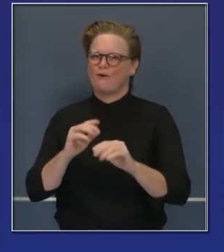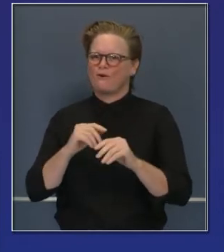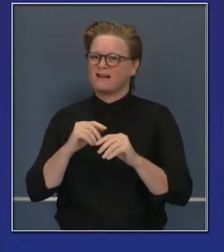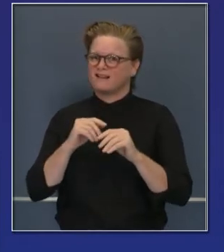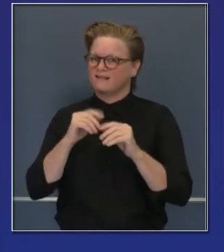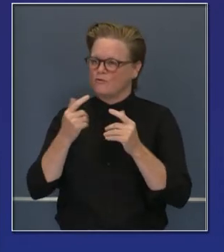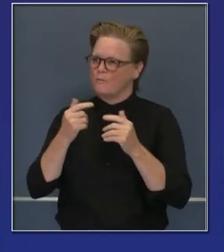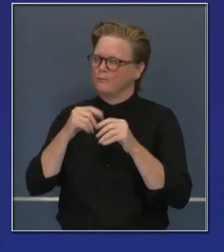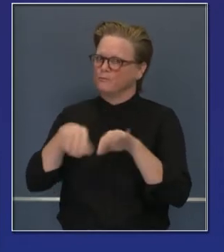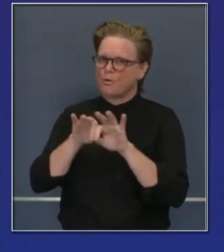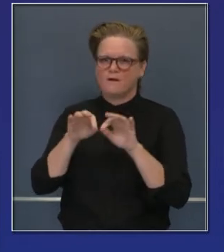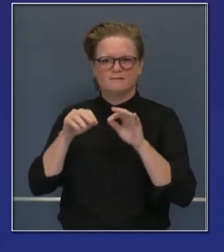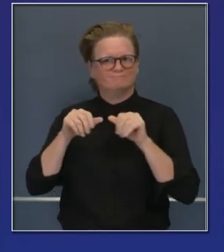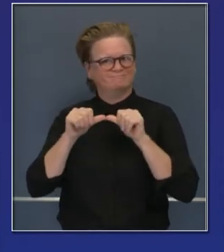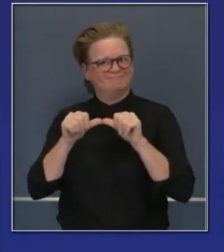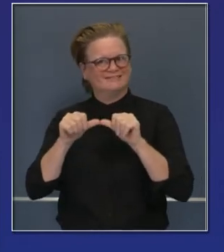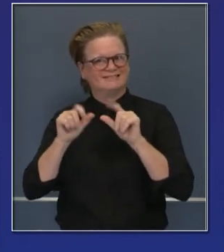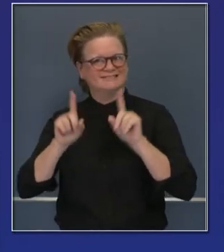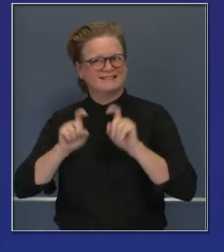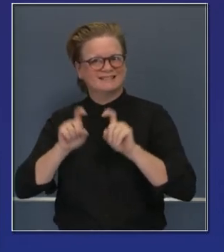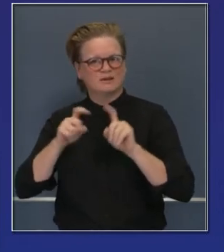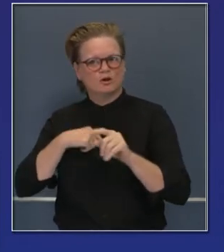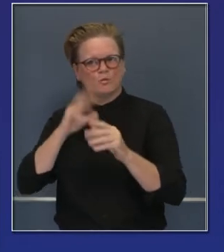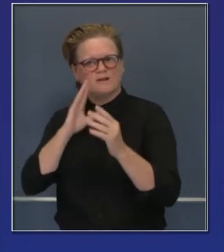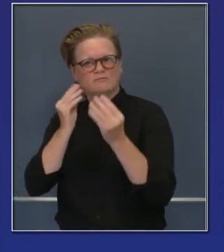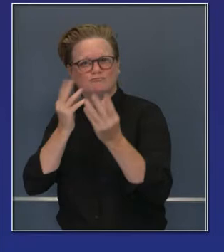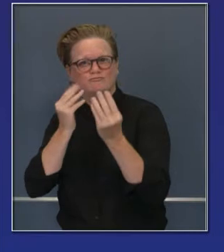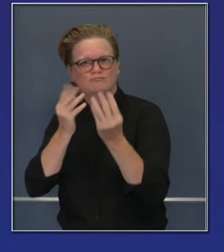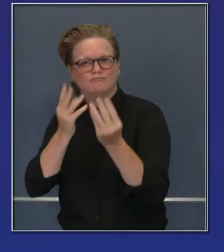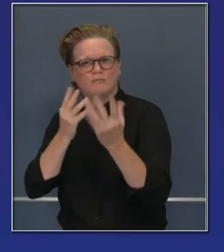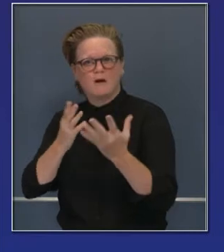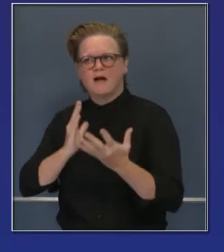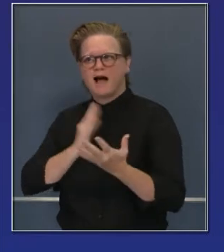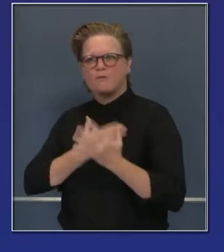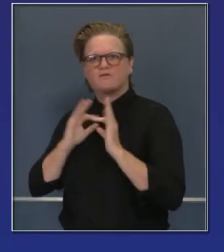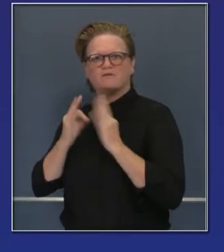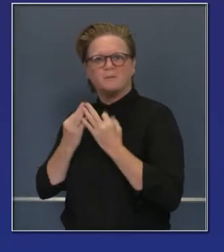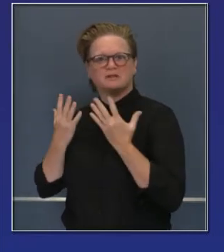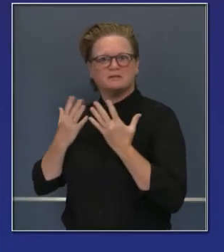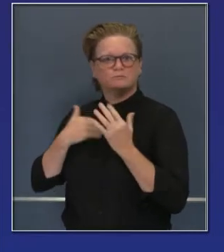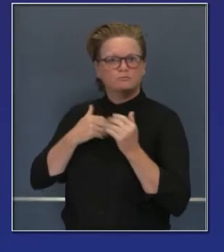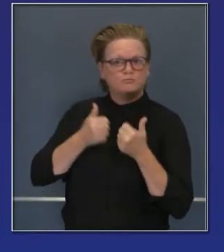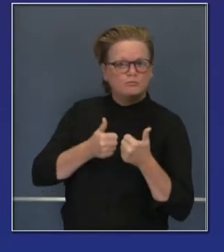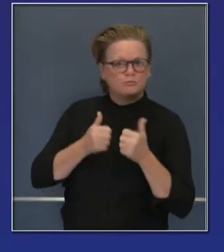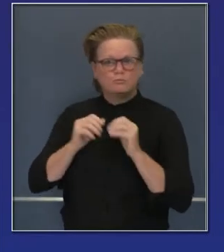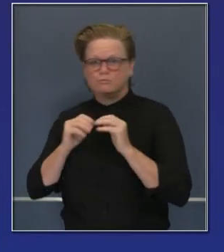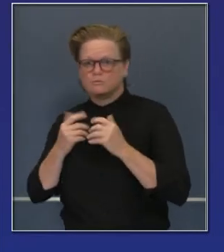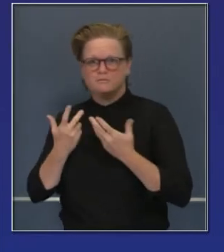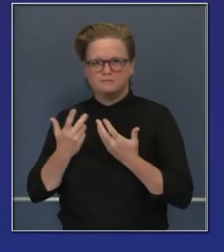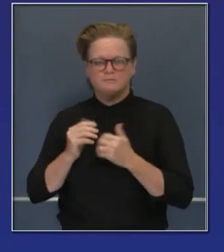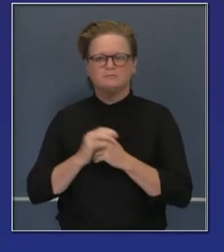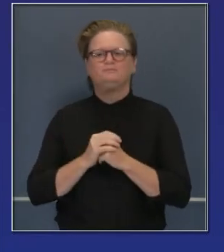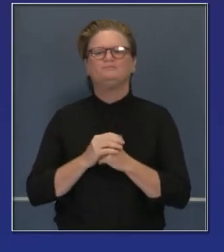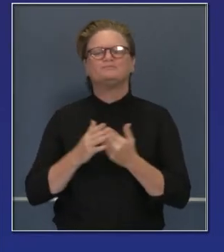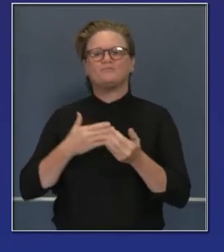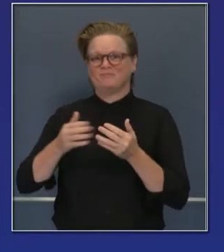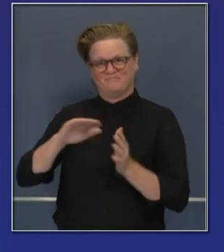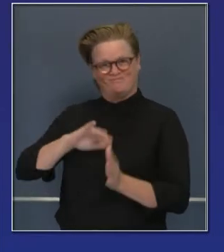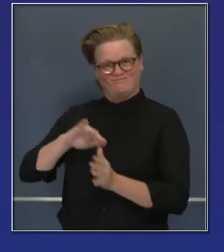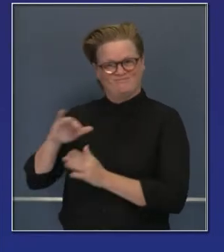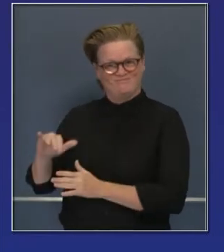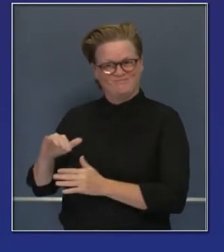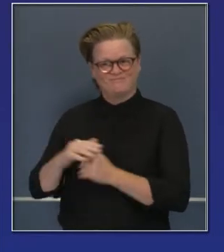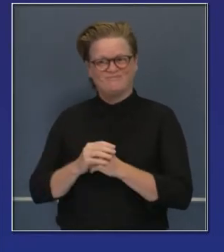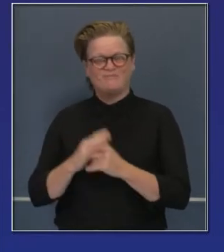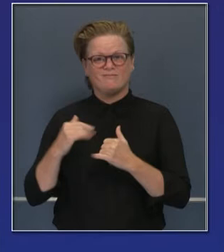hacer disponibles todas esas pruebas en los próximos días y ciertamente en las próximas semanas. Pero los quiero poner al